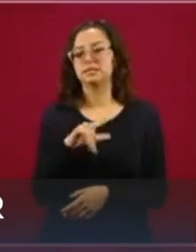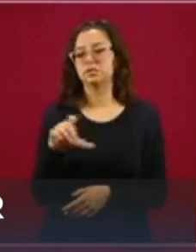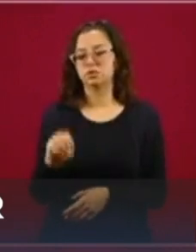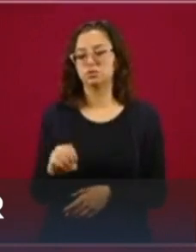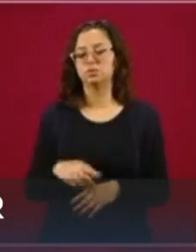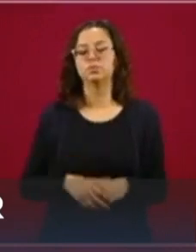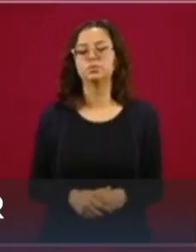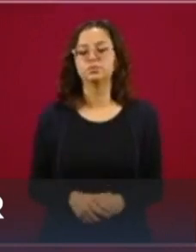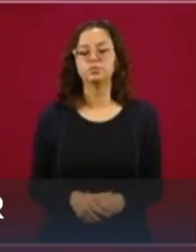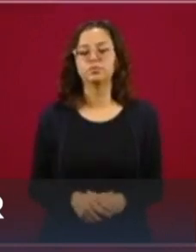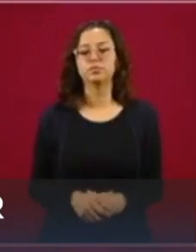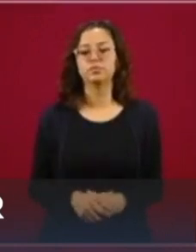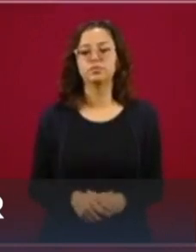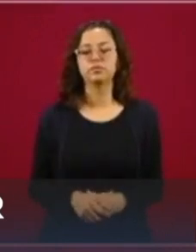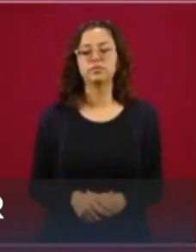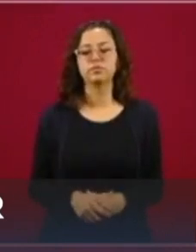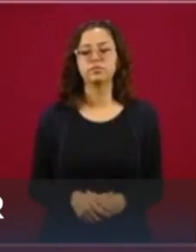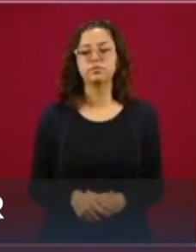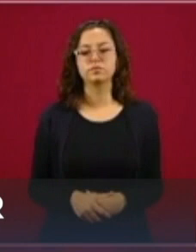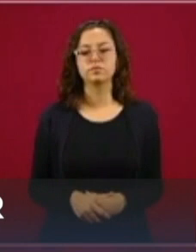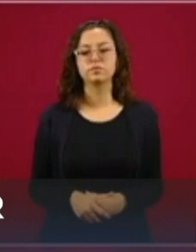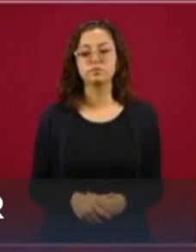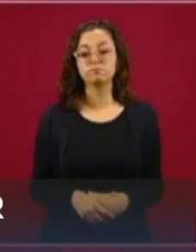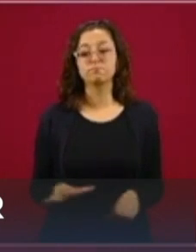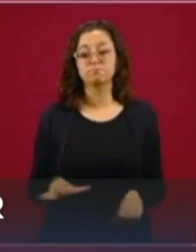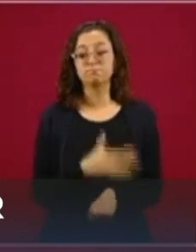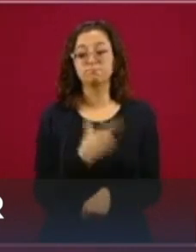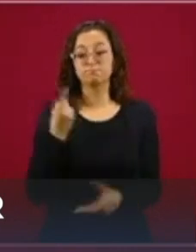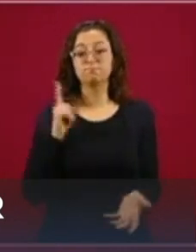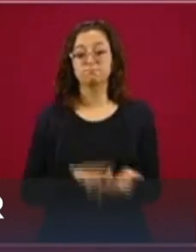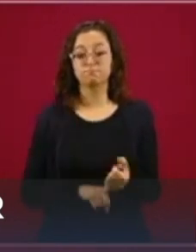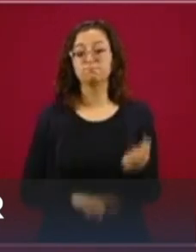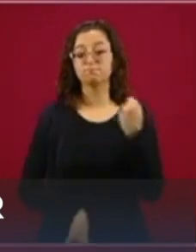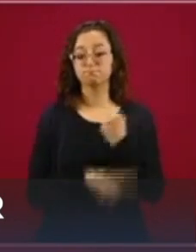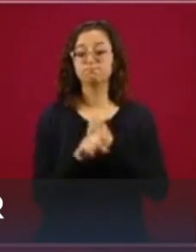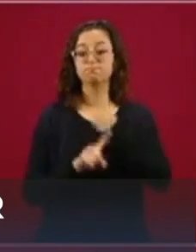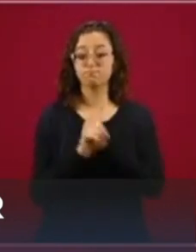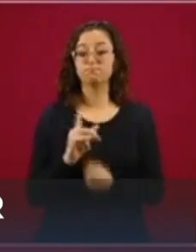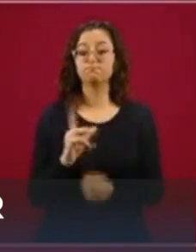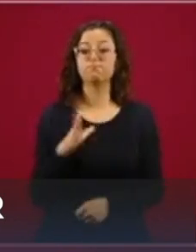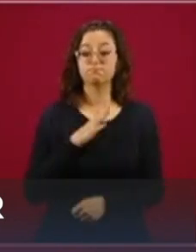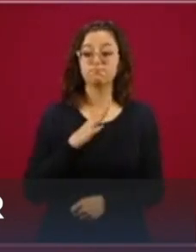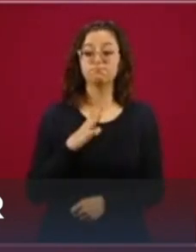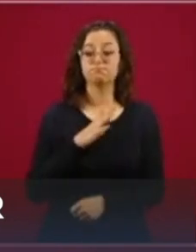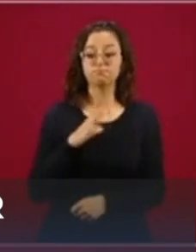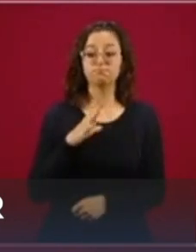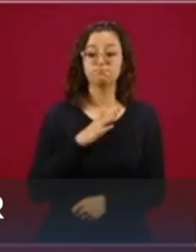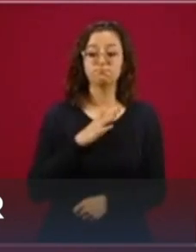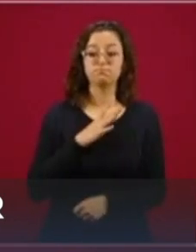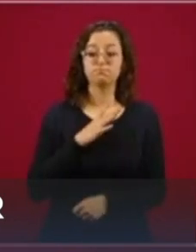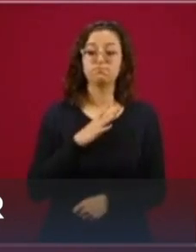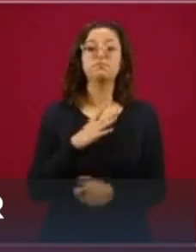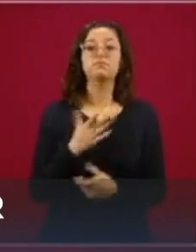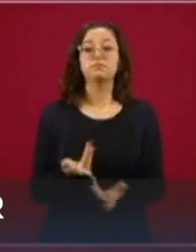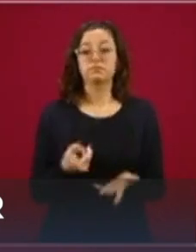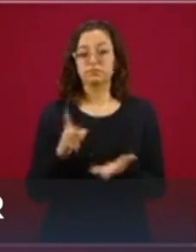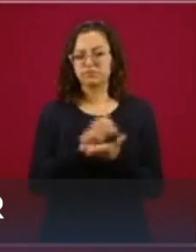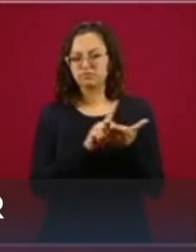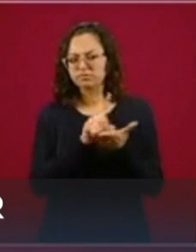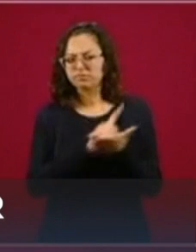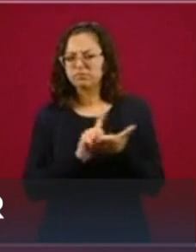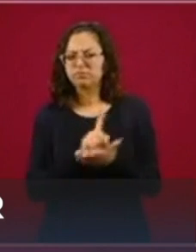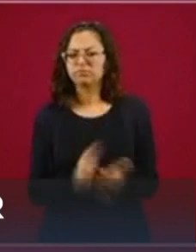problemas de entrada de drogas,